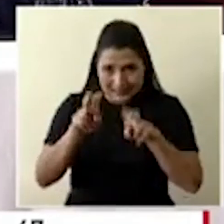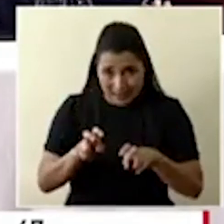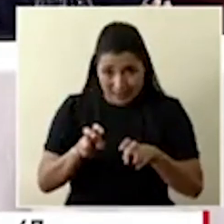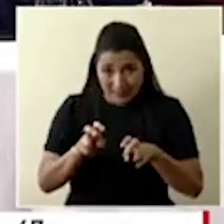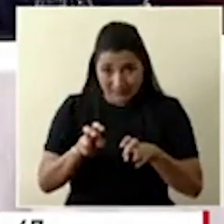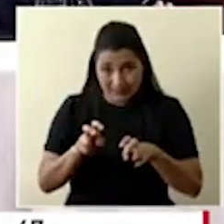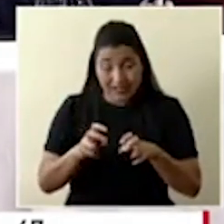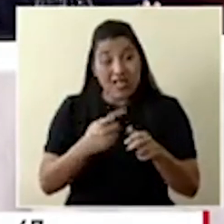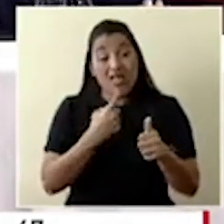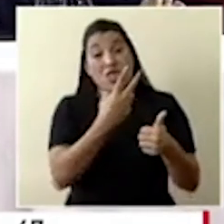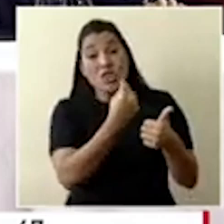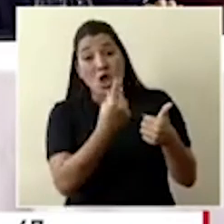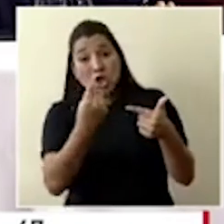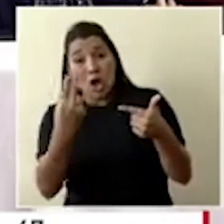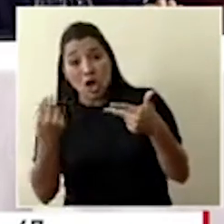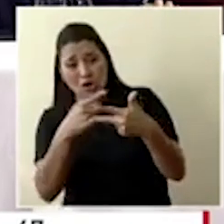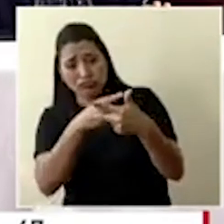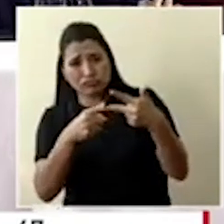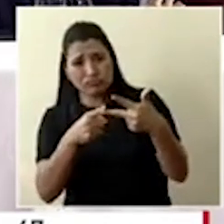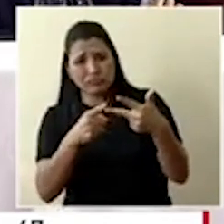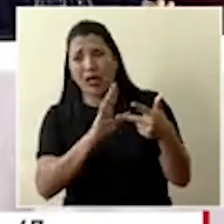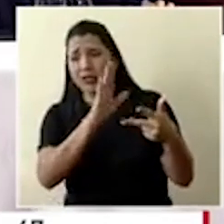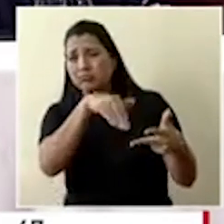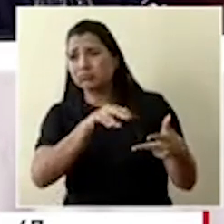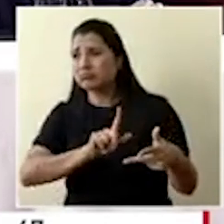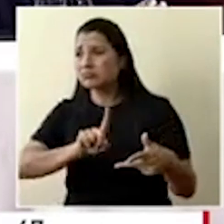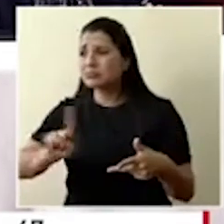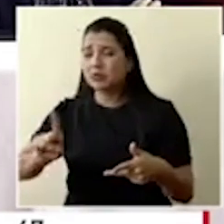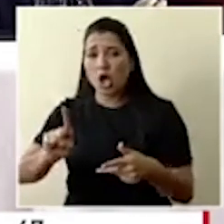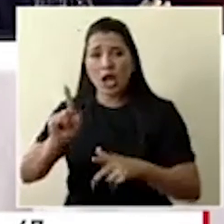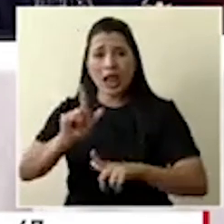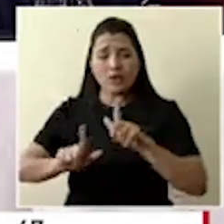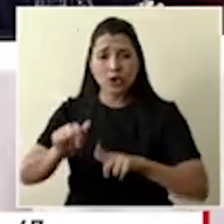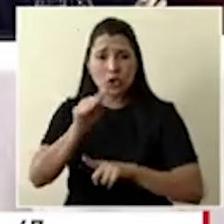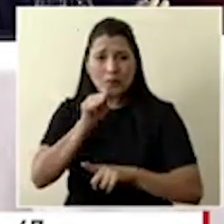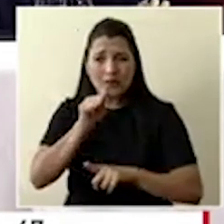esos 200 mil colones en el servicio privado para que le dieran el resultado positivo.